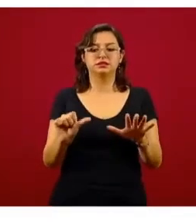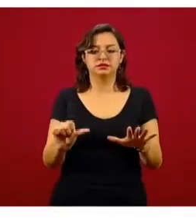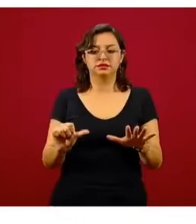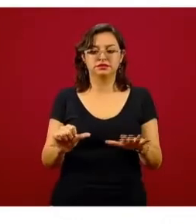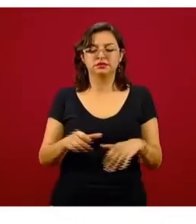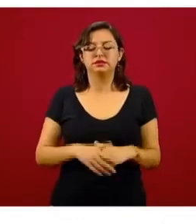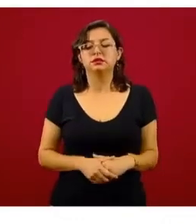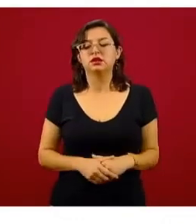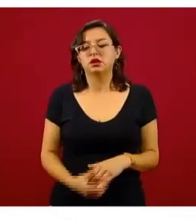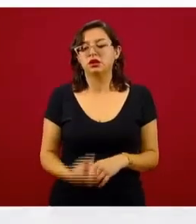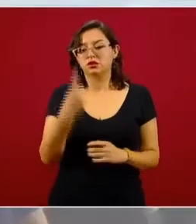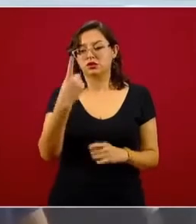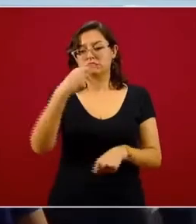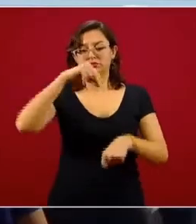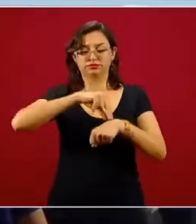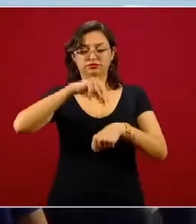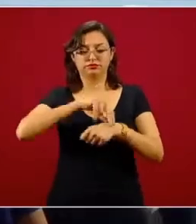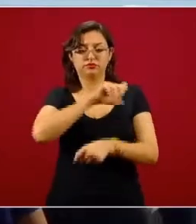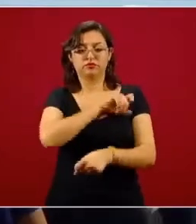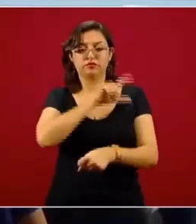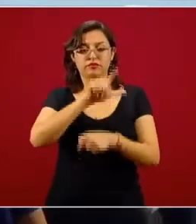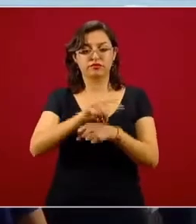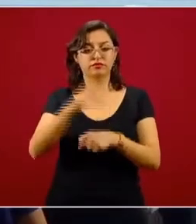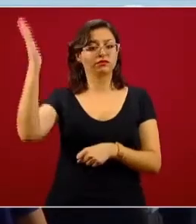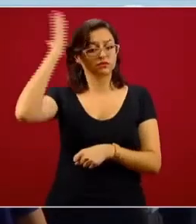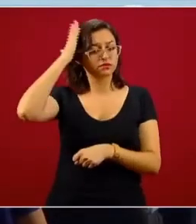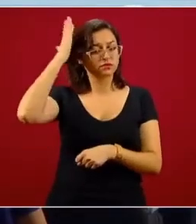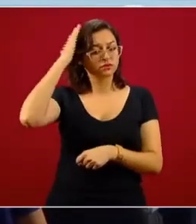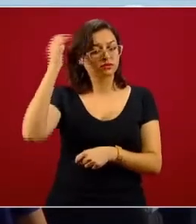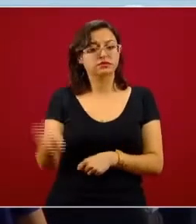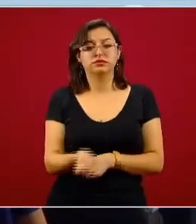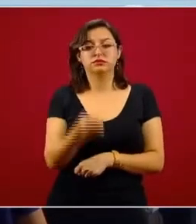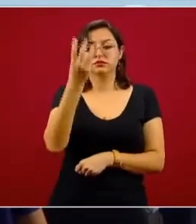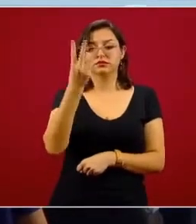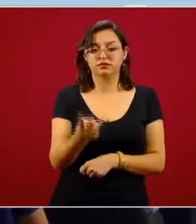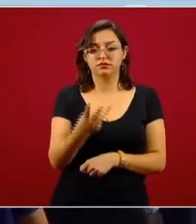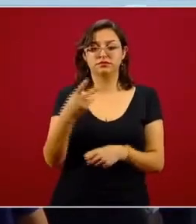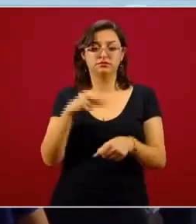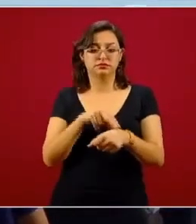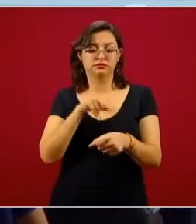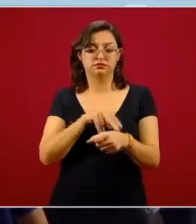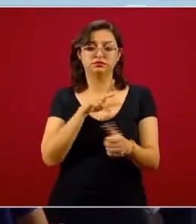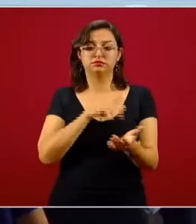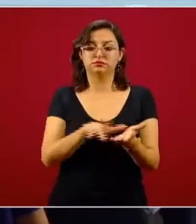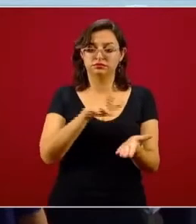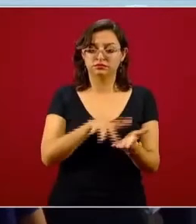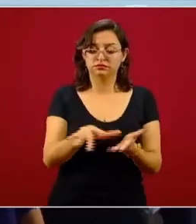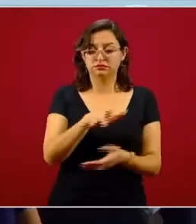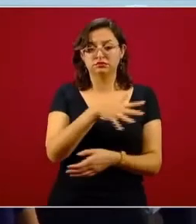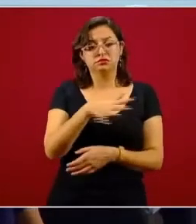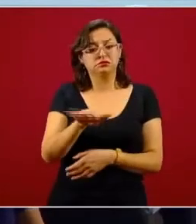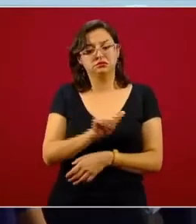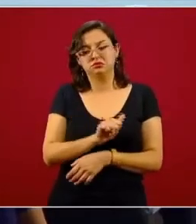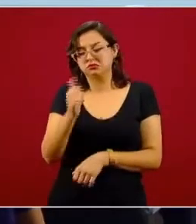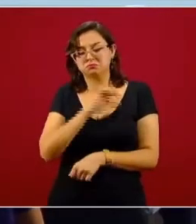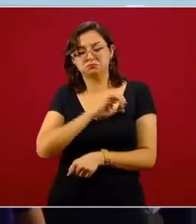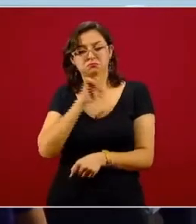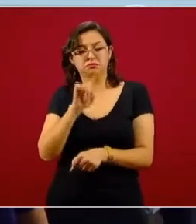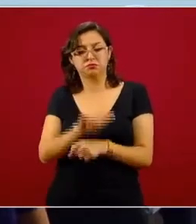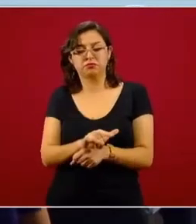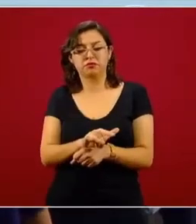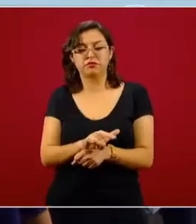médico especialista, líder, tres médicos de apoyo que pueden ser generales de otras especialidades,